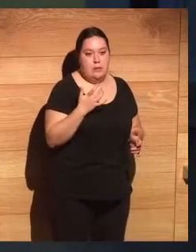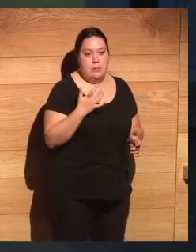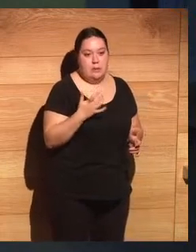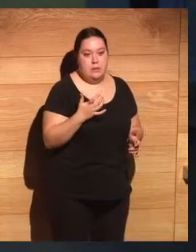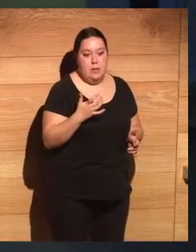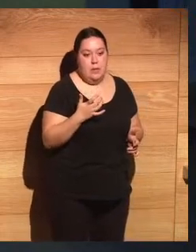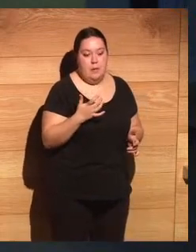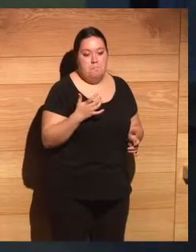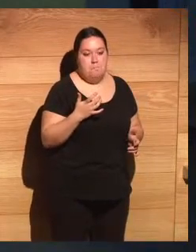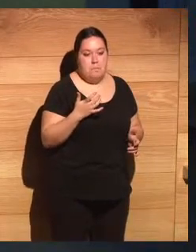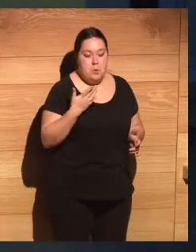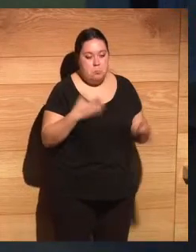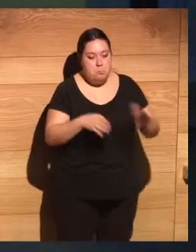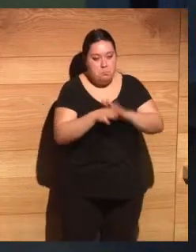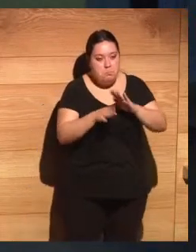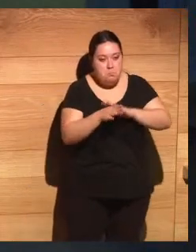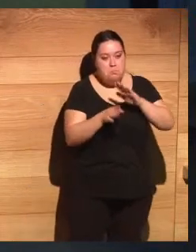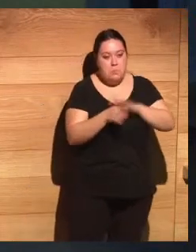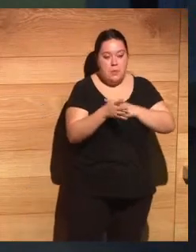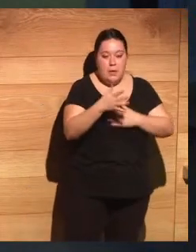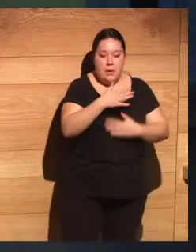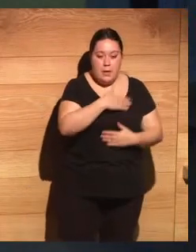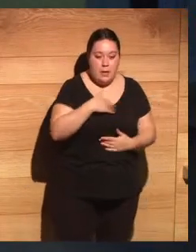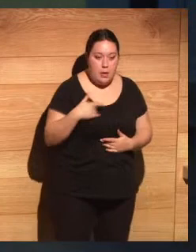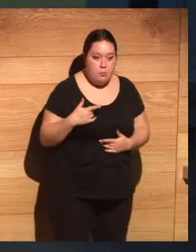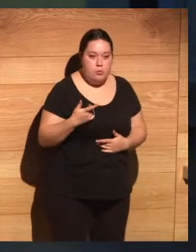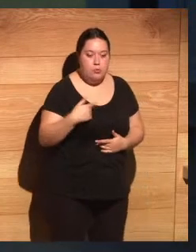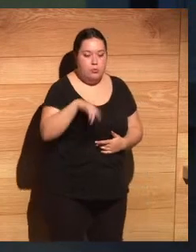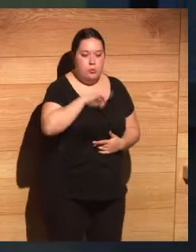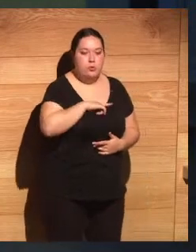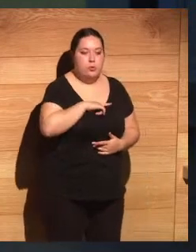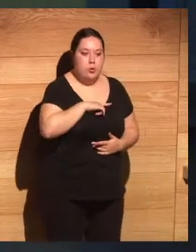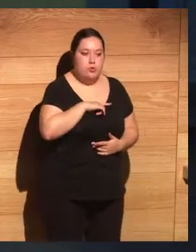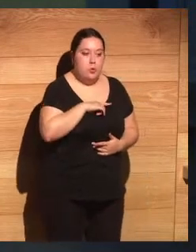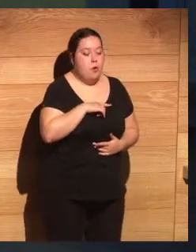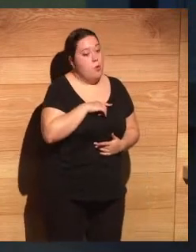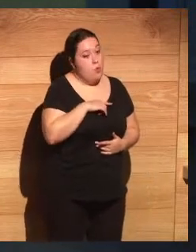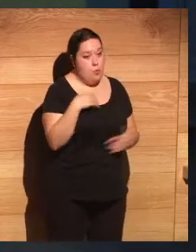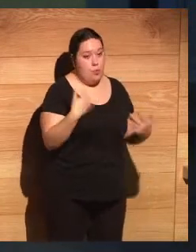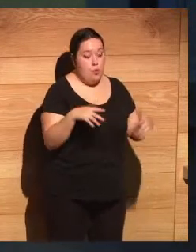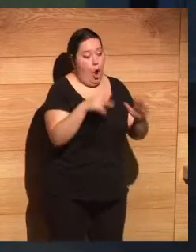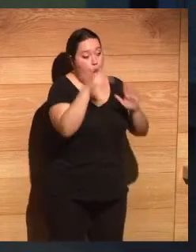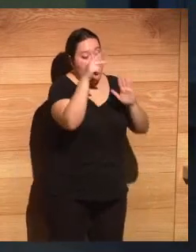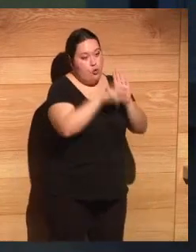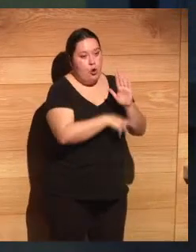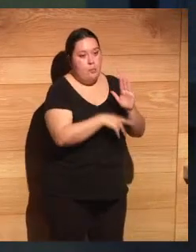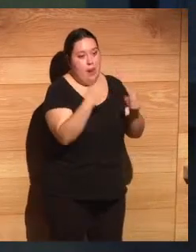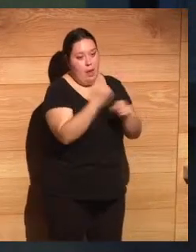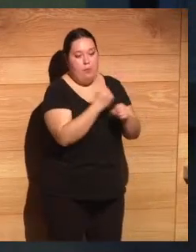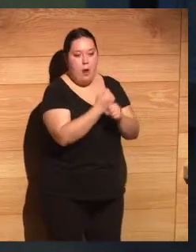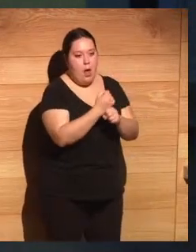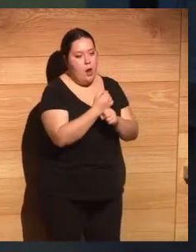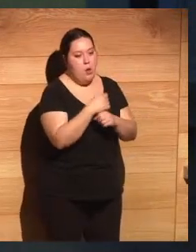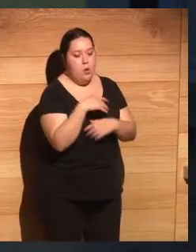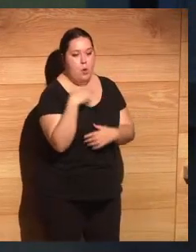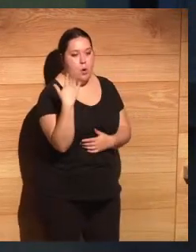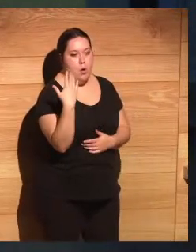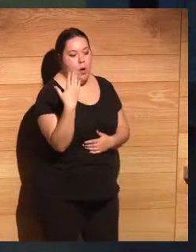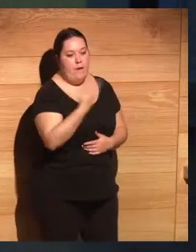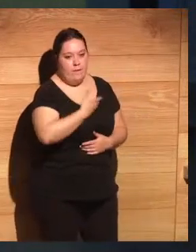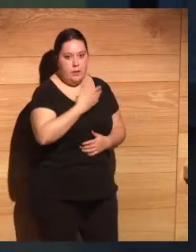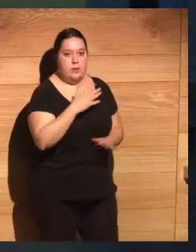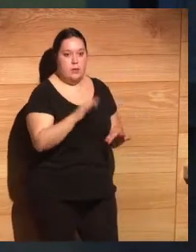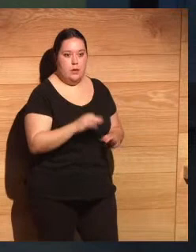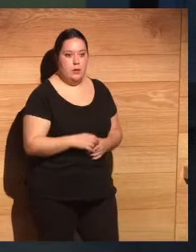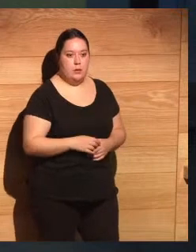unicornios en general, nosotros tenemos un severo problema con nuestra norma laboral, que es un encaje que se queda antiguo. Y es una reflexión que por eso